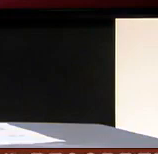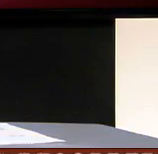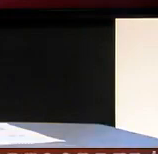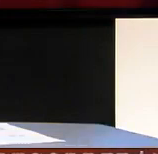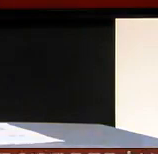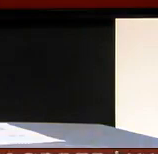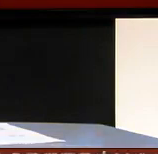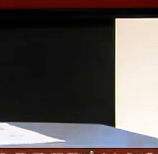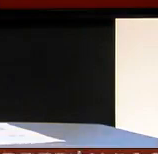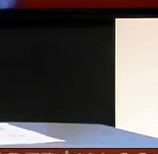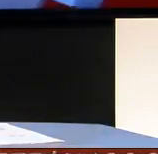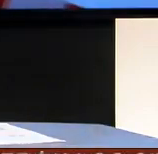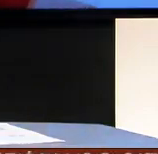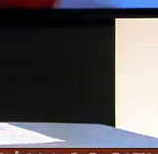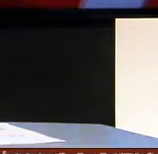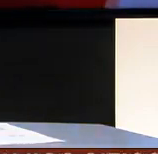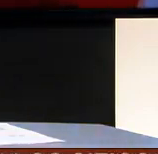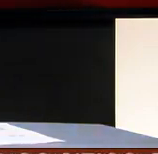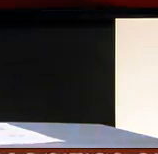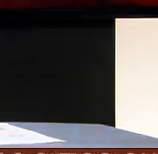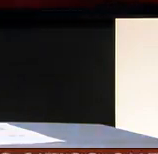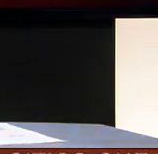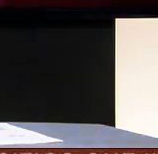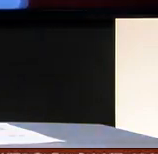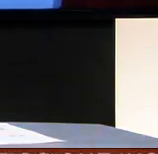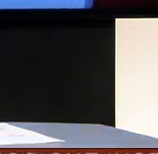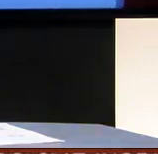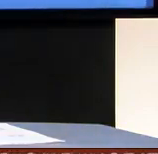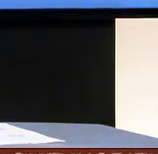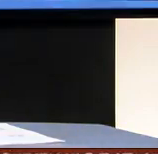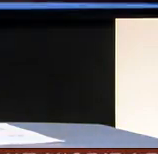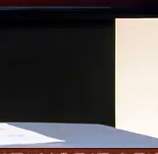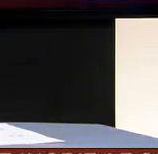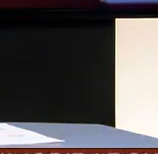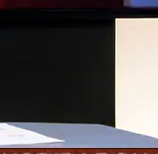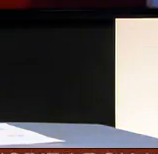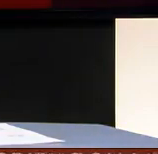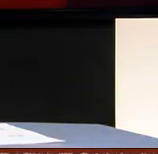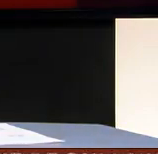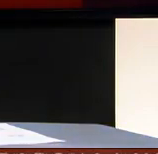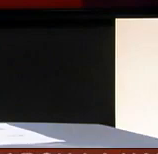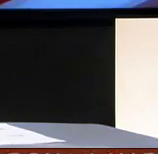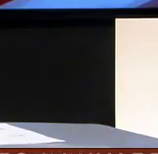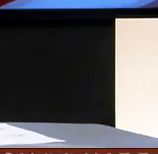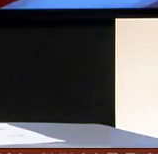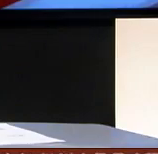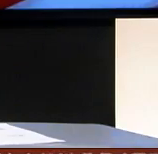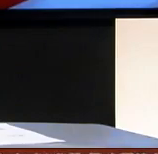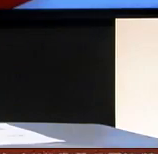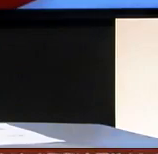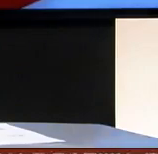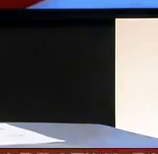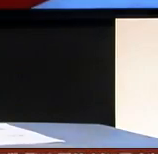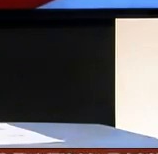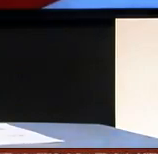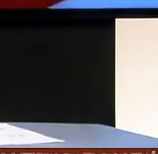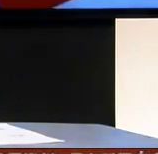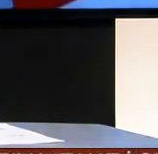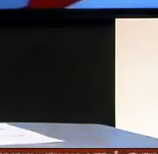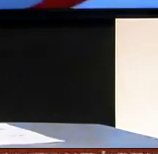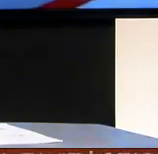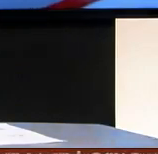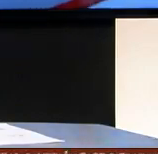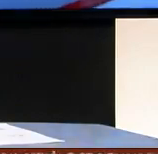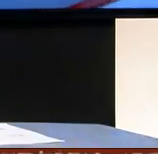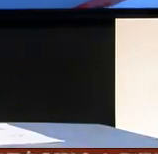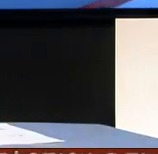Eduardo ¿cómo en una sala de cine Eduardo ¿qué? Eduardo ¿qué? oigo nada no